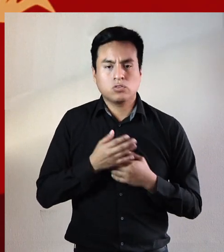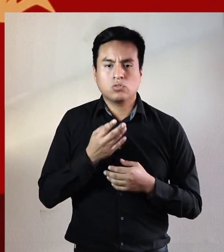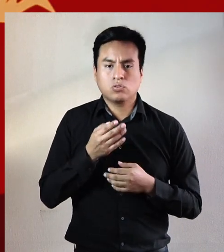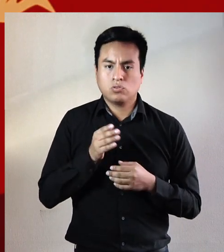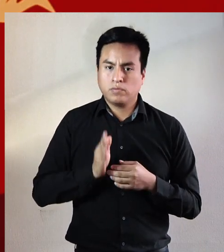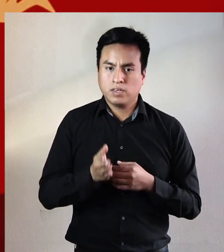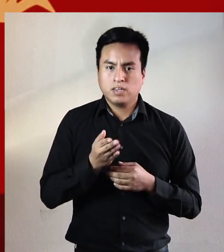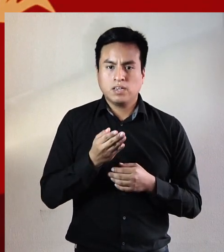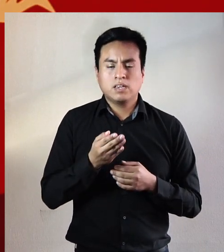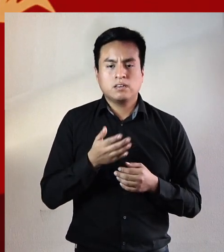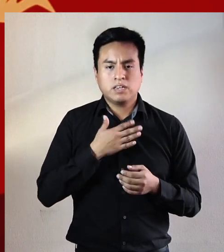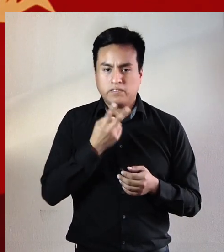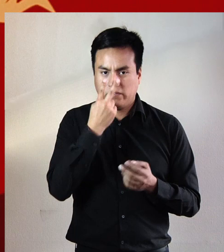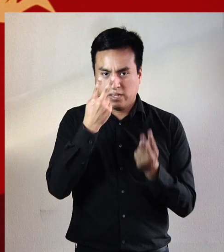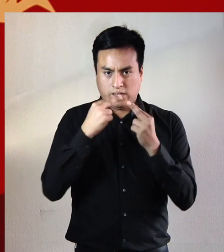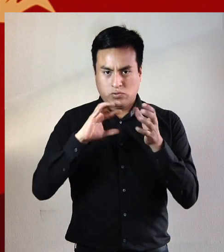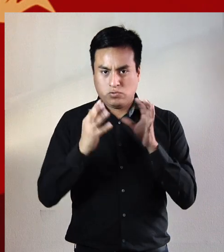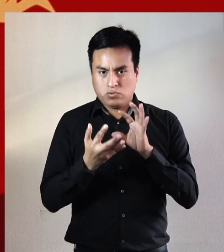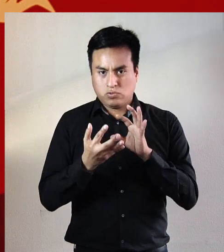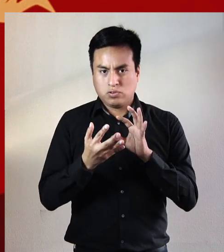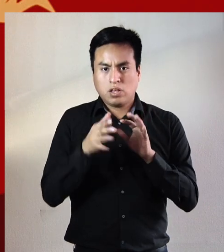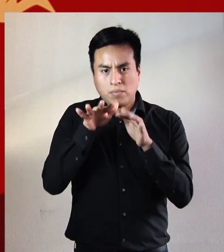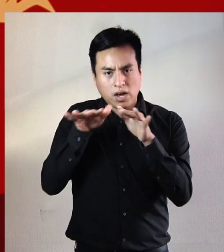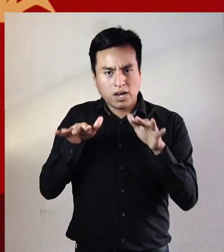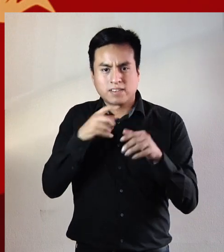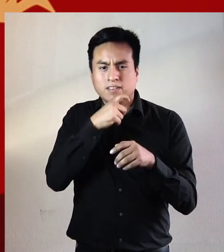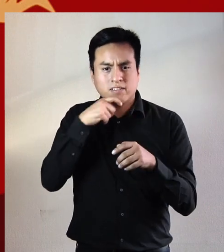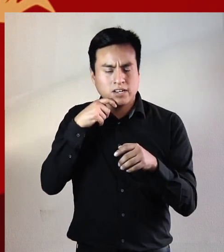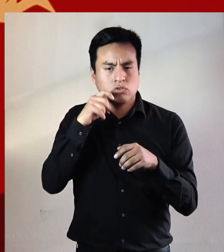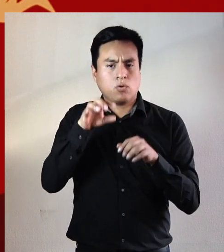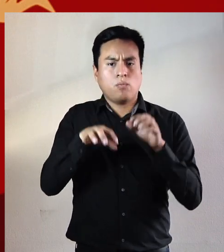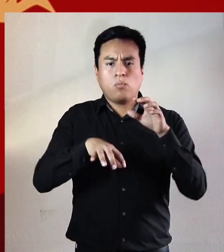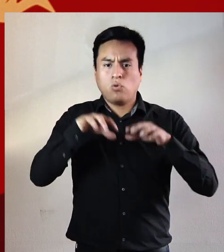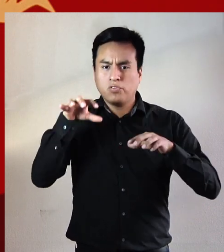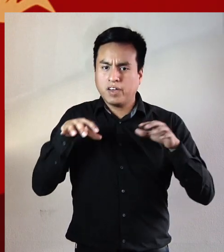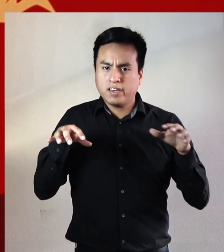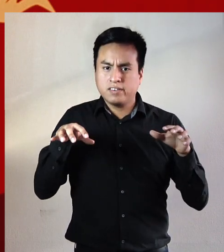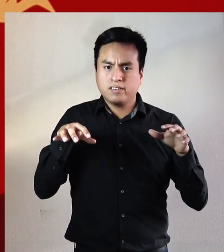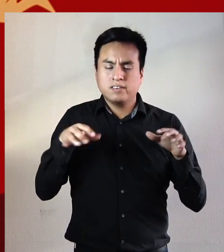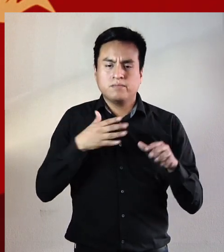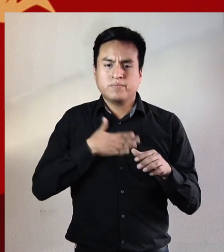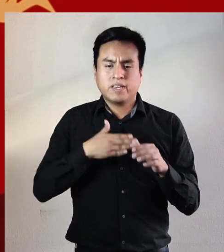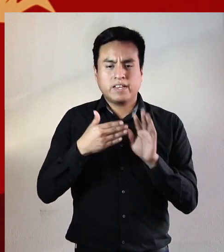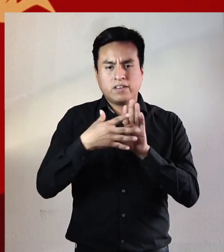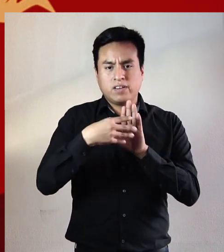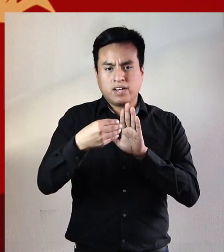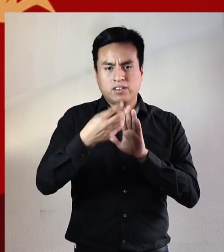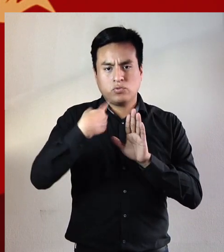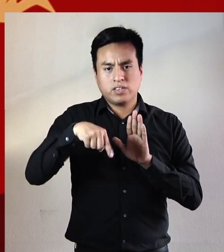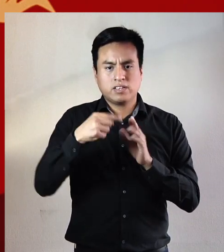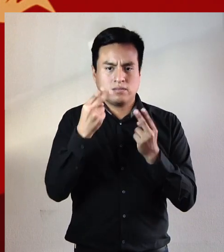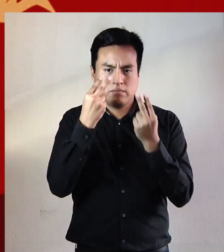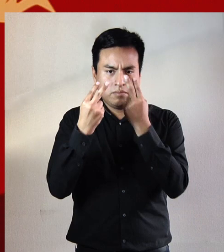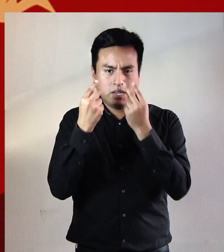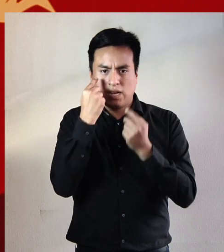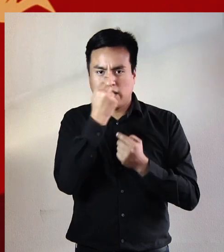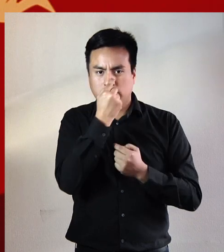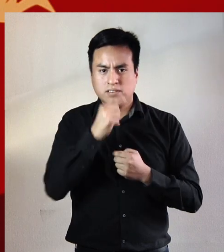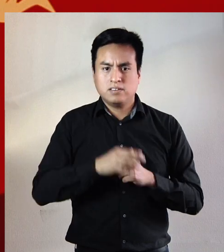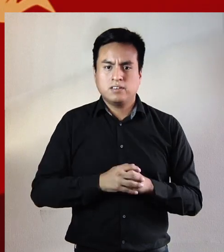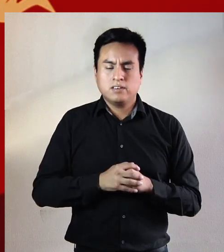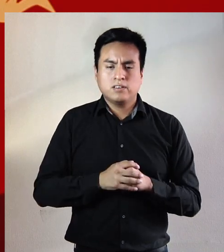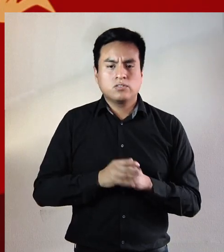todavía quiere verse en nosotros todavía el mar el desierto las montañas quieren reflejarse en nuestras